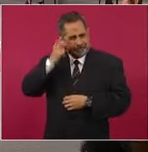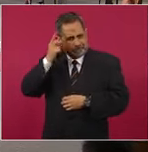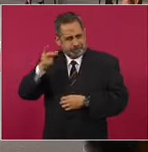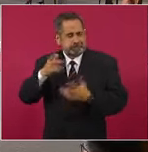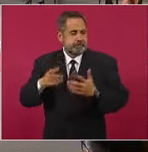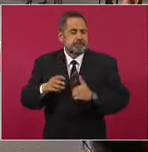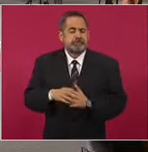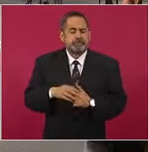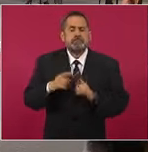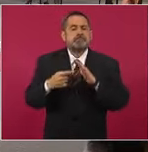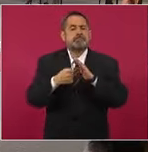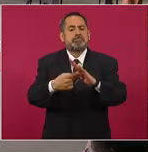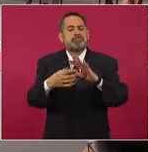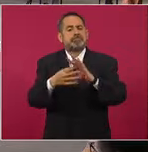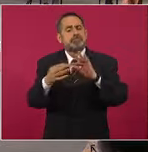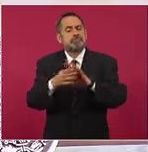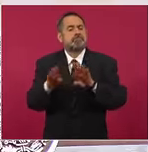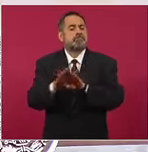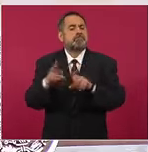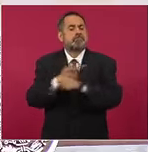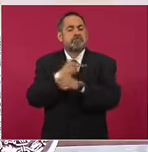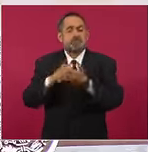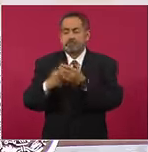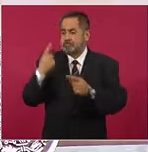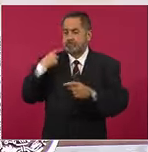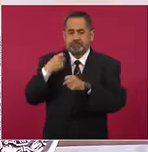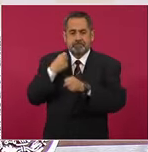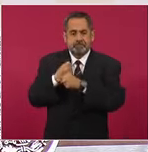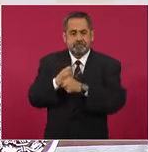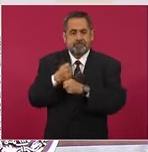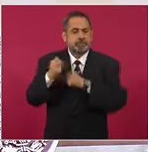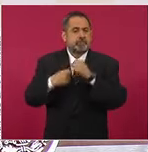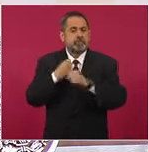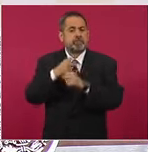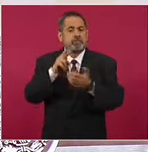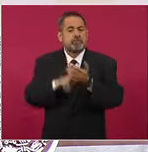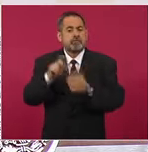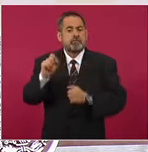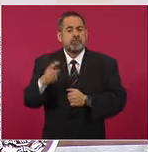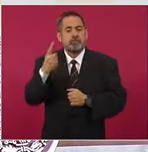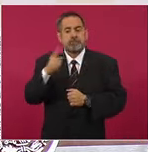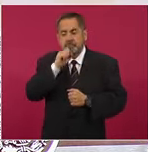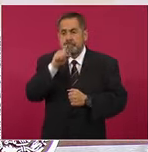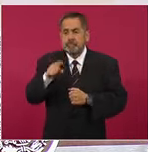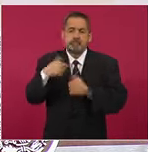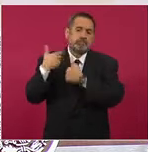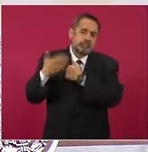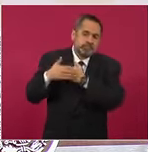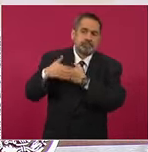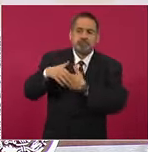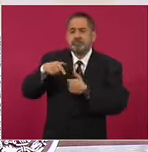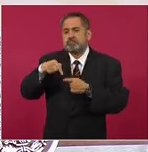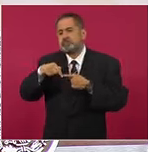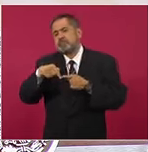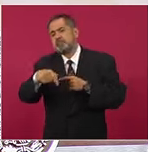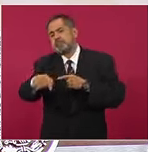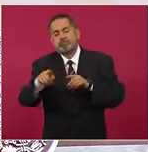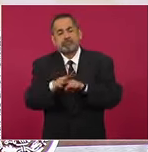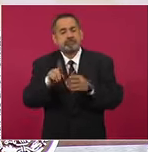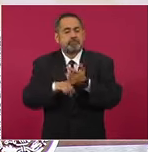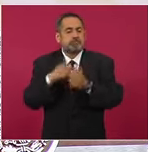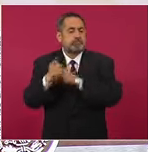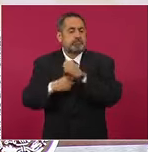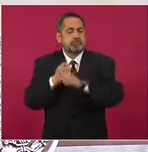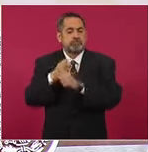datos relevantes que habíamos mencionado a fin de año del cierre de 2021, así como la proyección de recursos para el programa del ejercicio